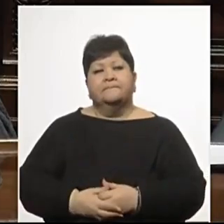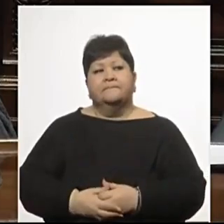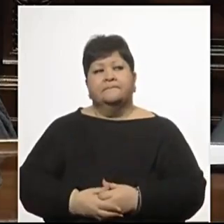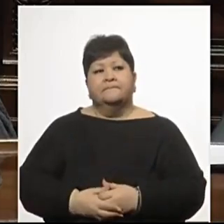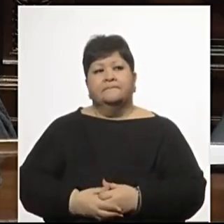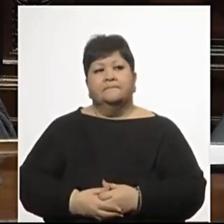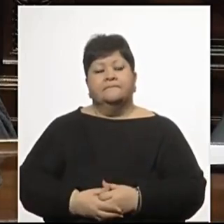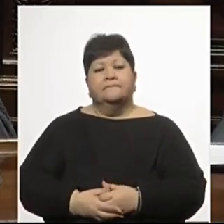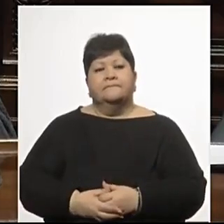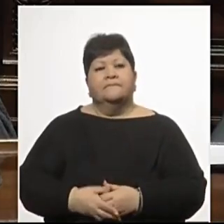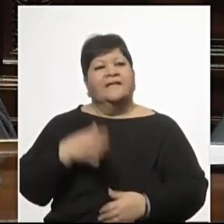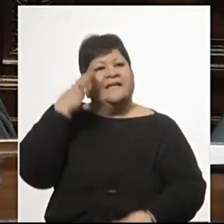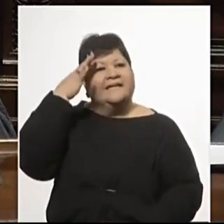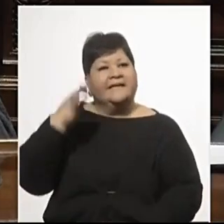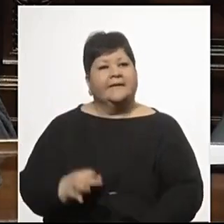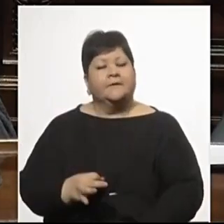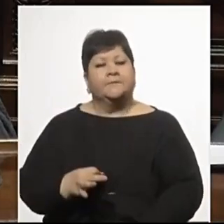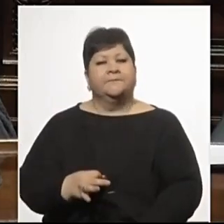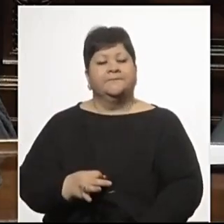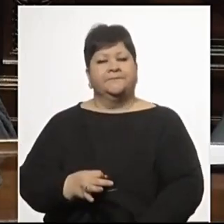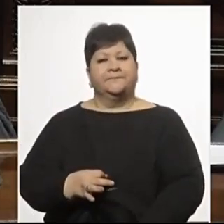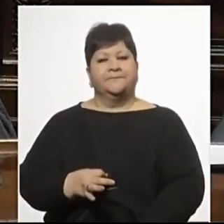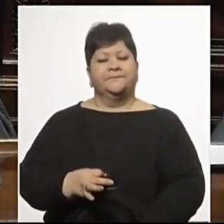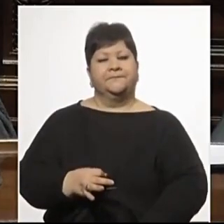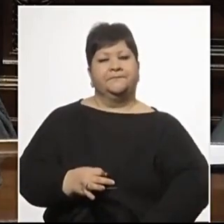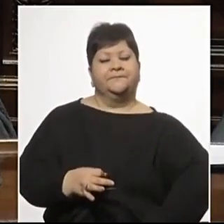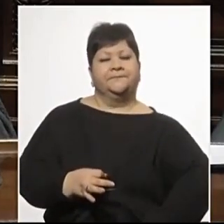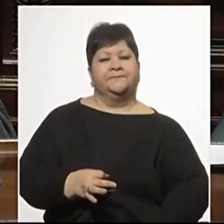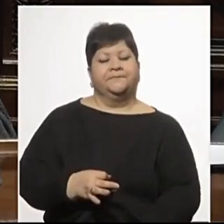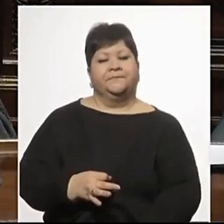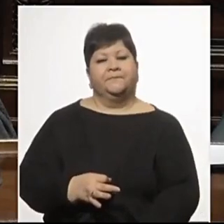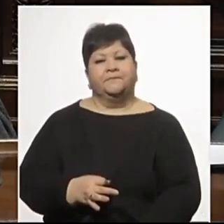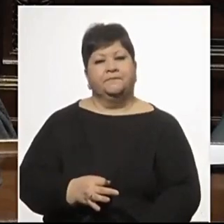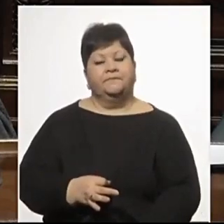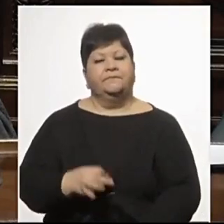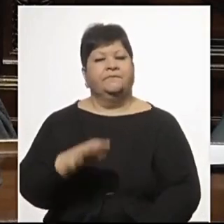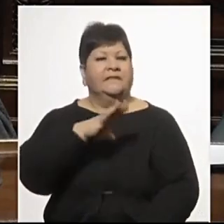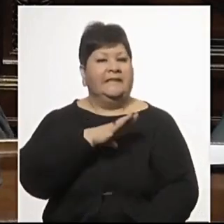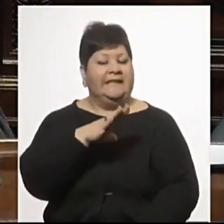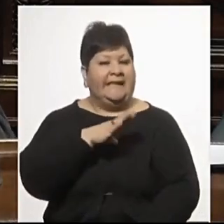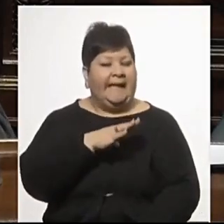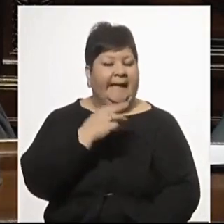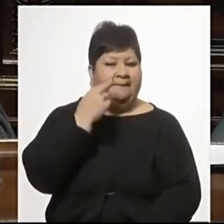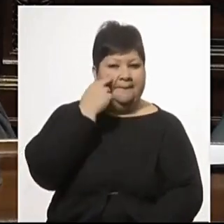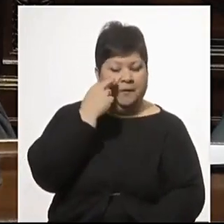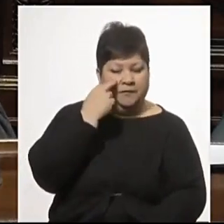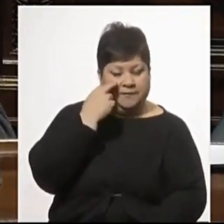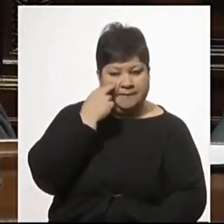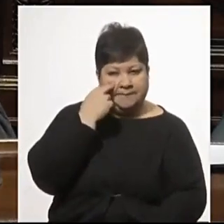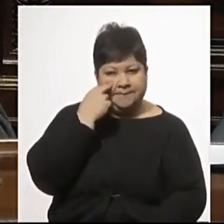y creo que han aparecido problemas